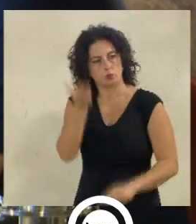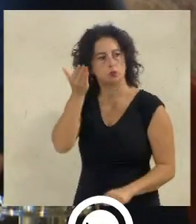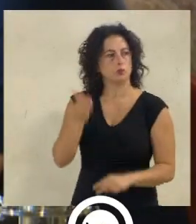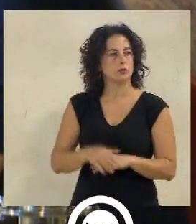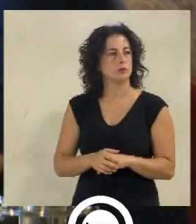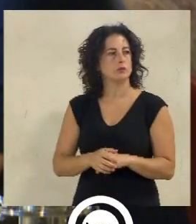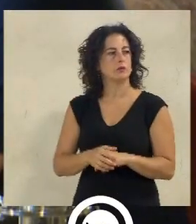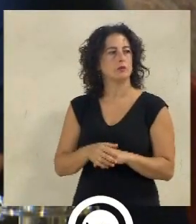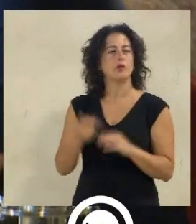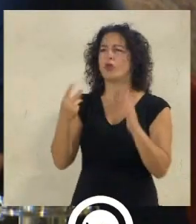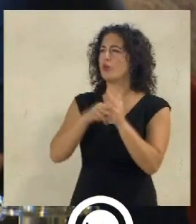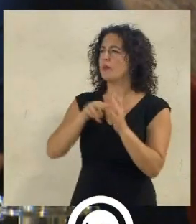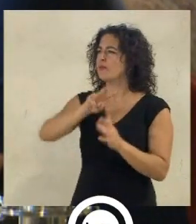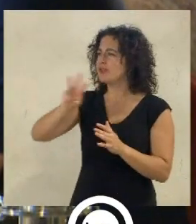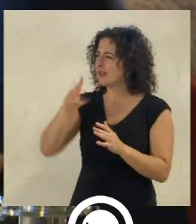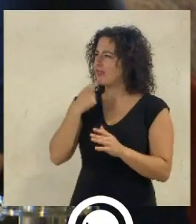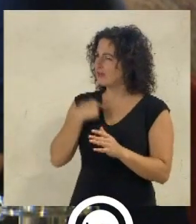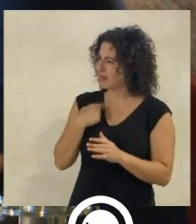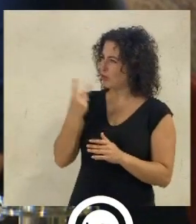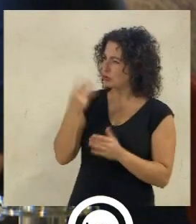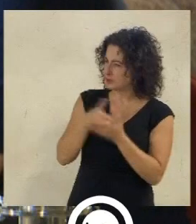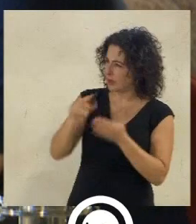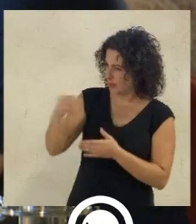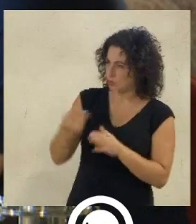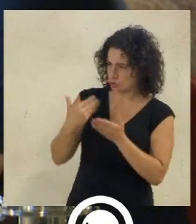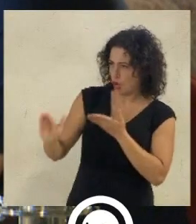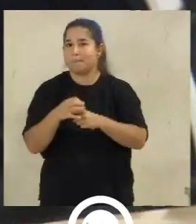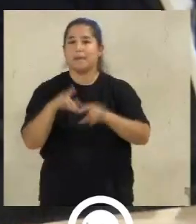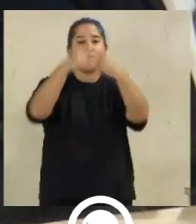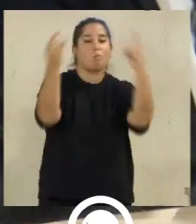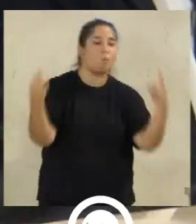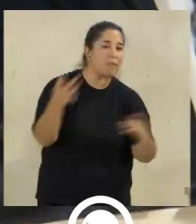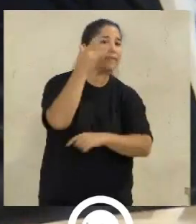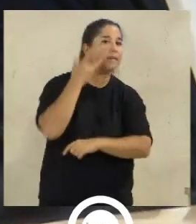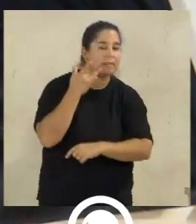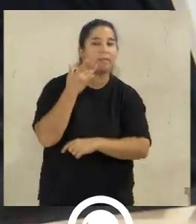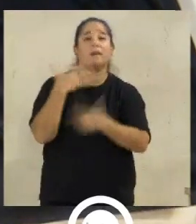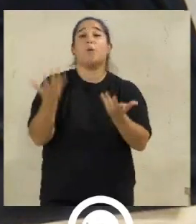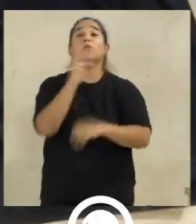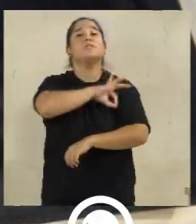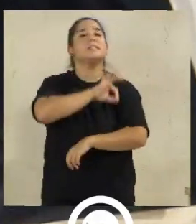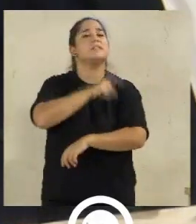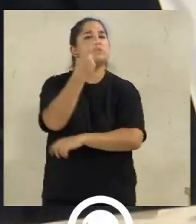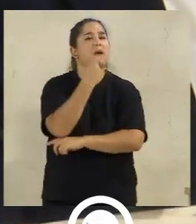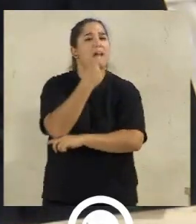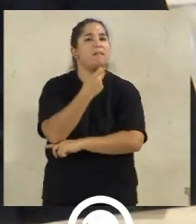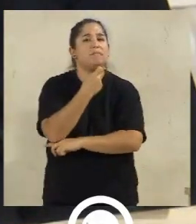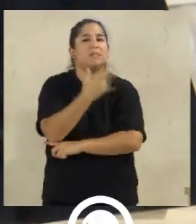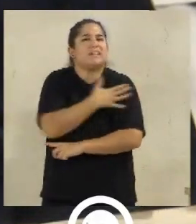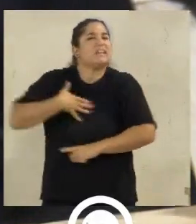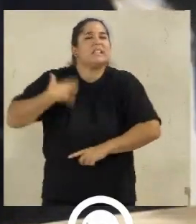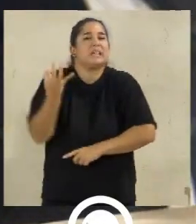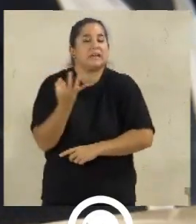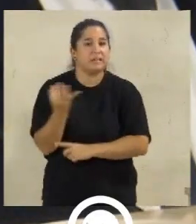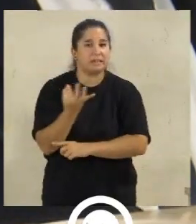han subido como consecuencia del incremento de los costes. ¿Qué pretende usted, señor Aguilar, si España ha sufrido el